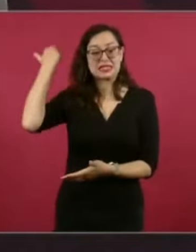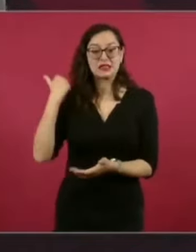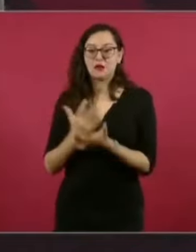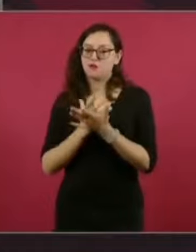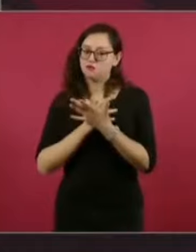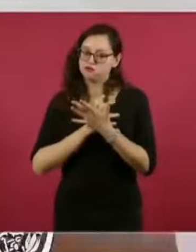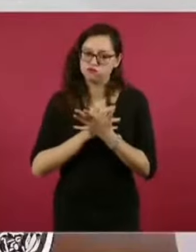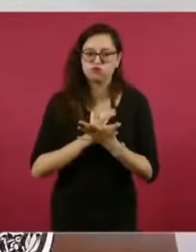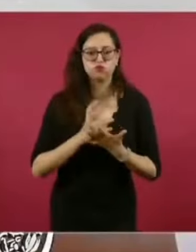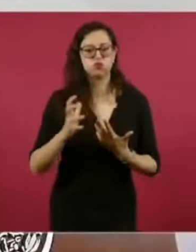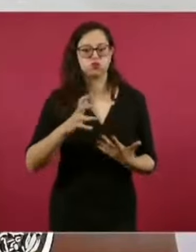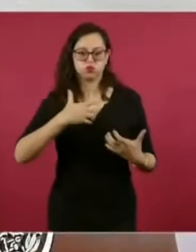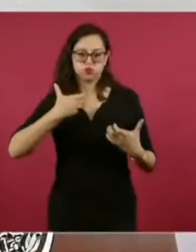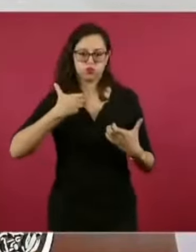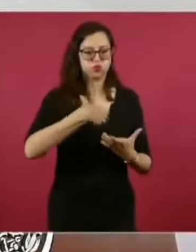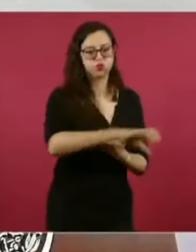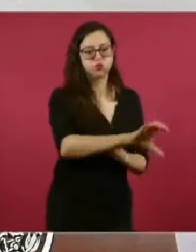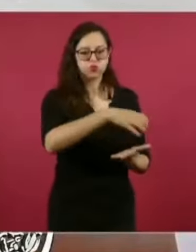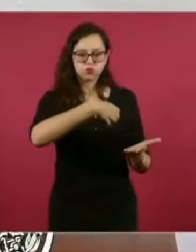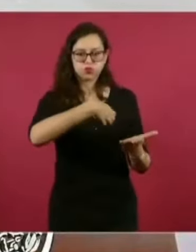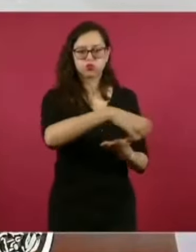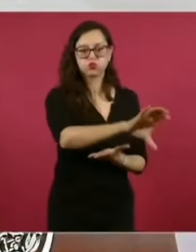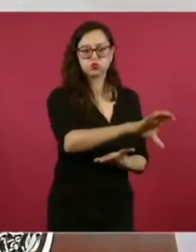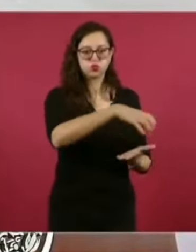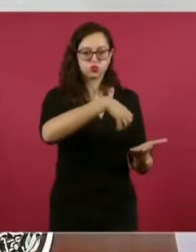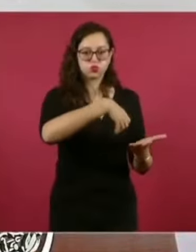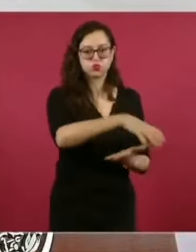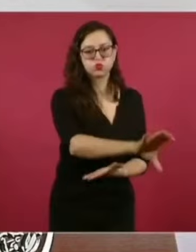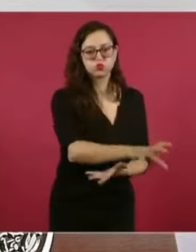tenían mucha influencia.